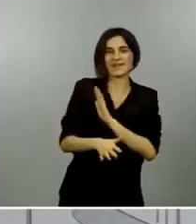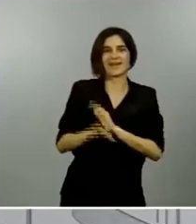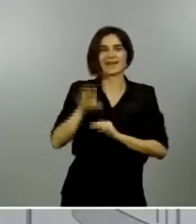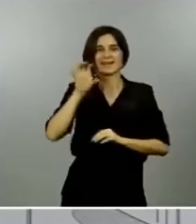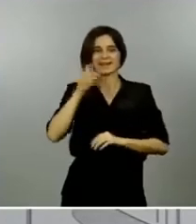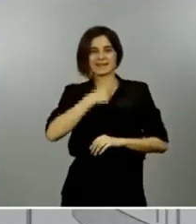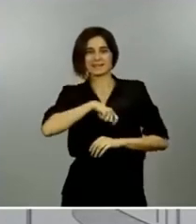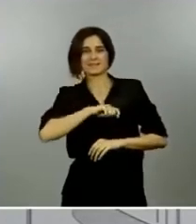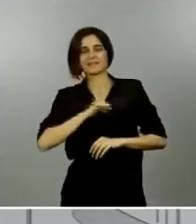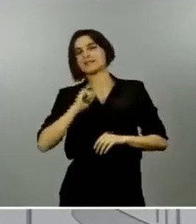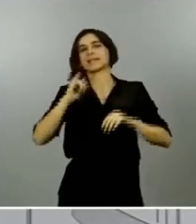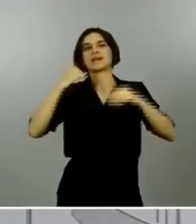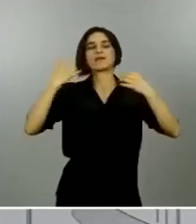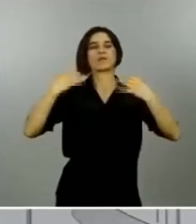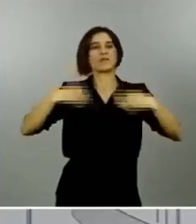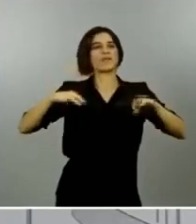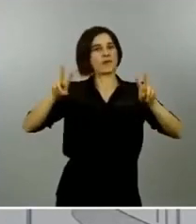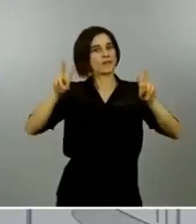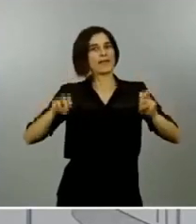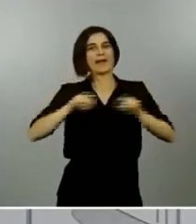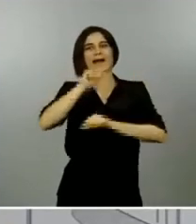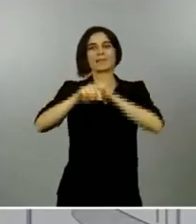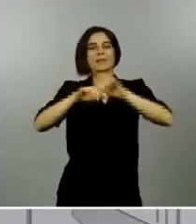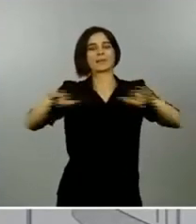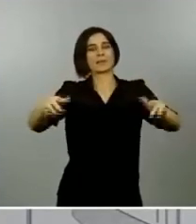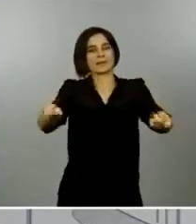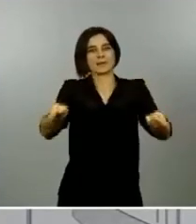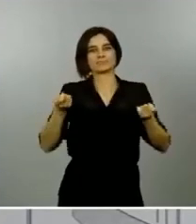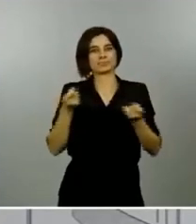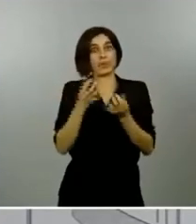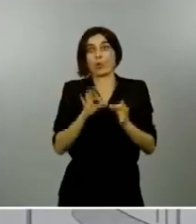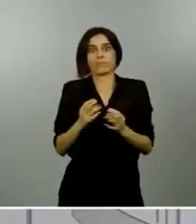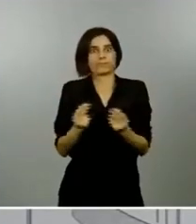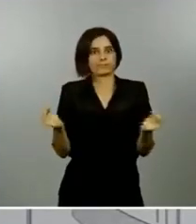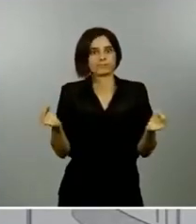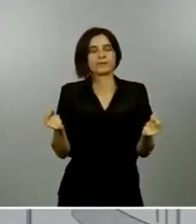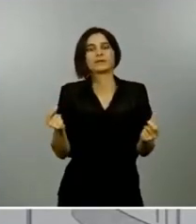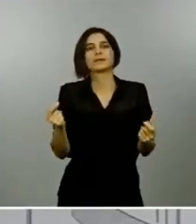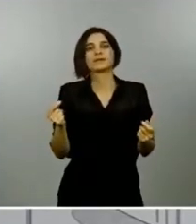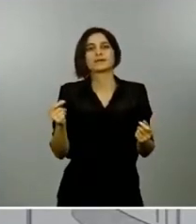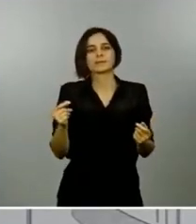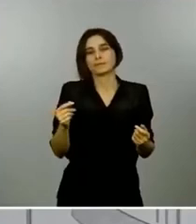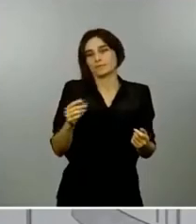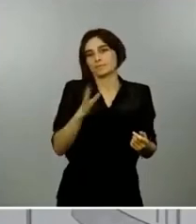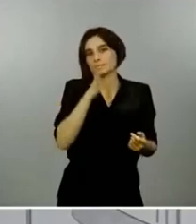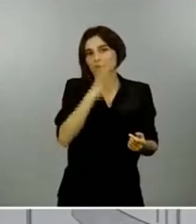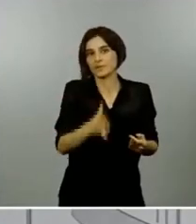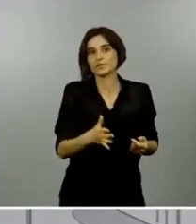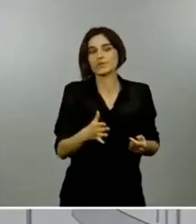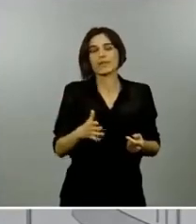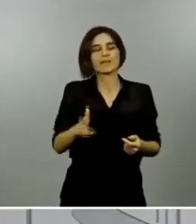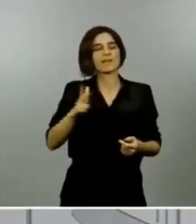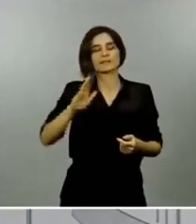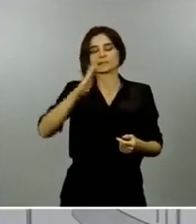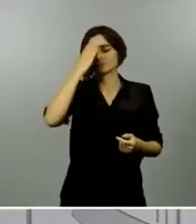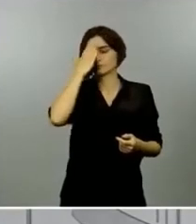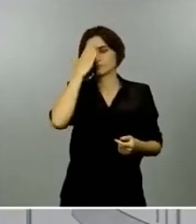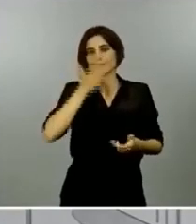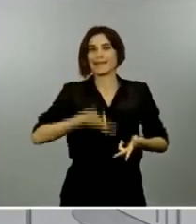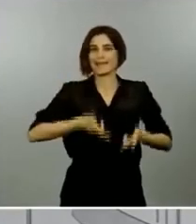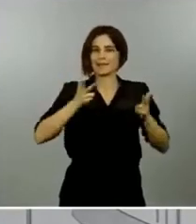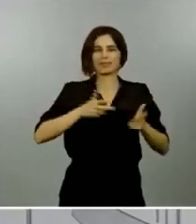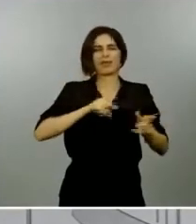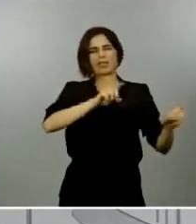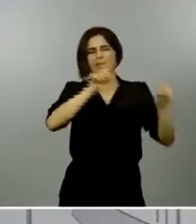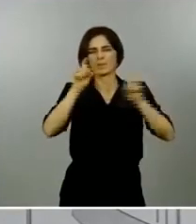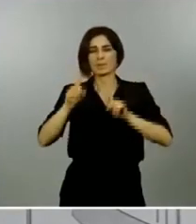esa limitación del derecho de un derecho fundamental como ese de la libertad de movimiento o también la libre reunión la libertad de reunión pues